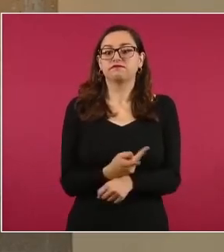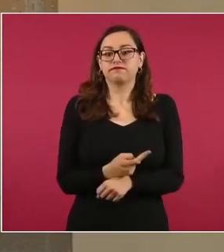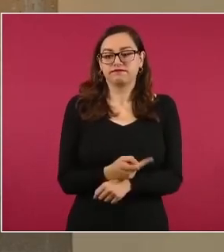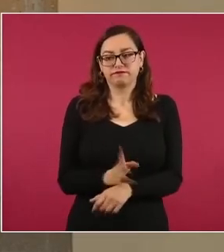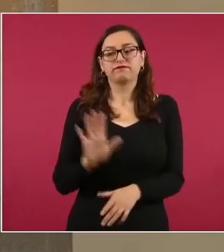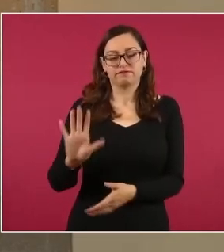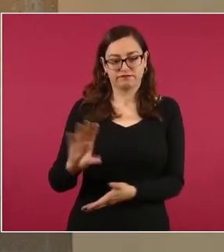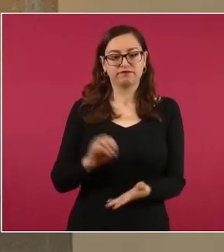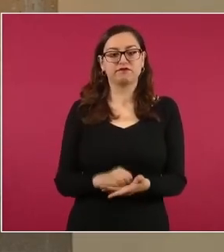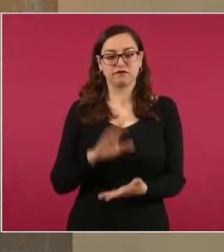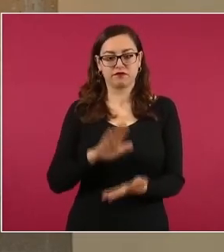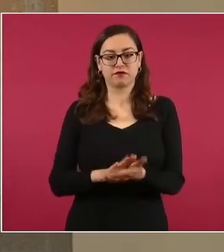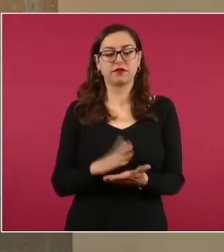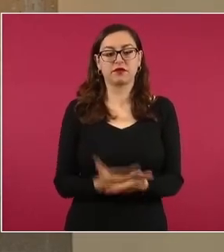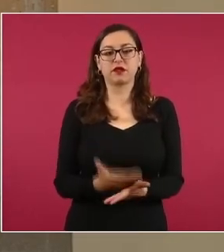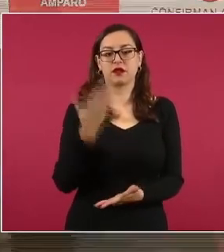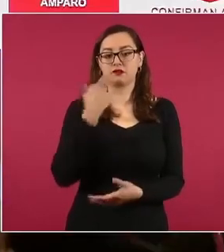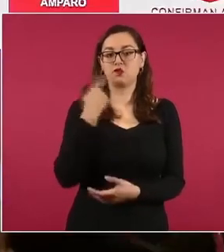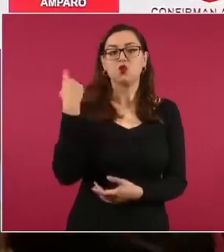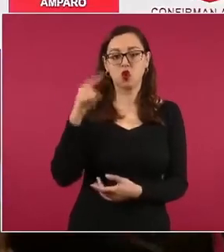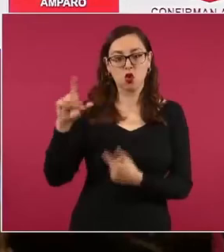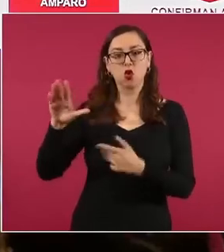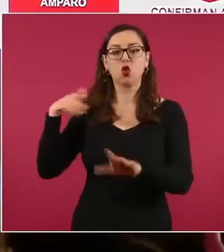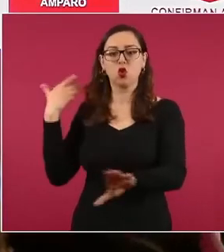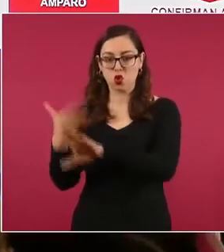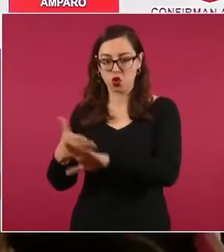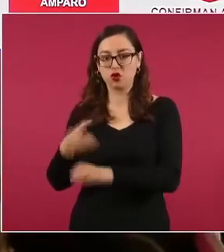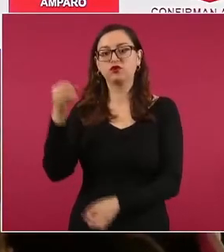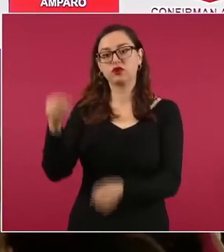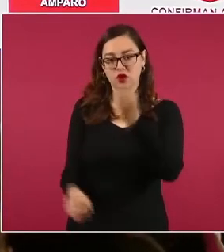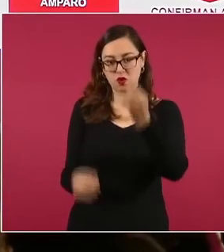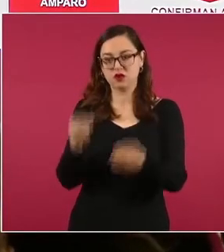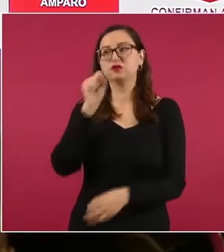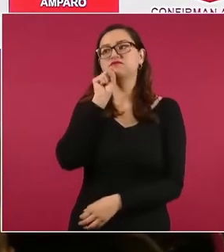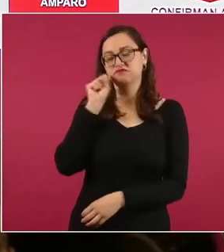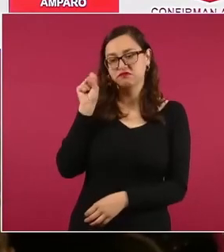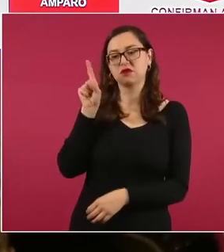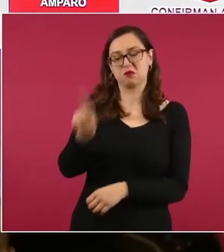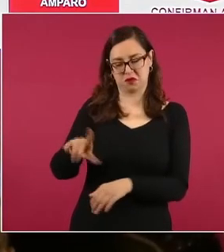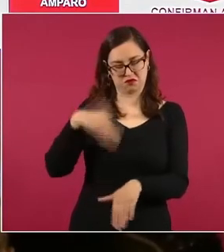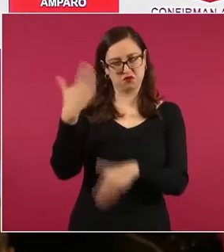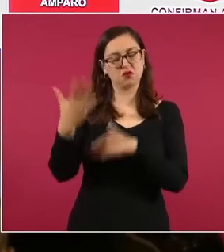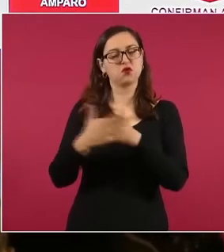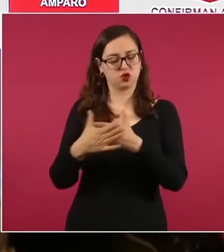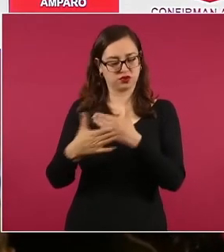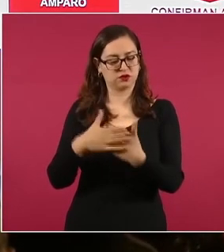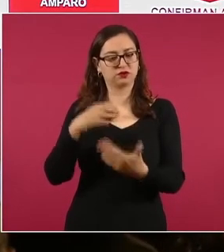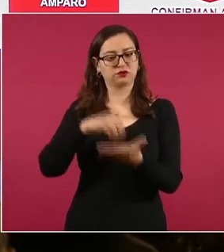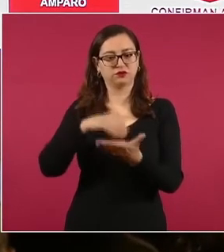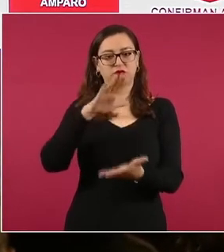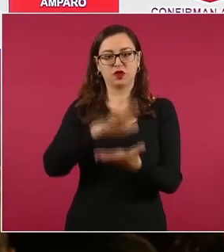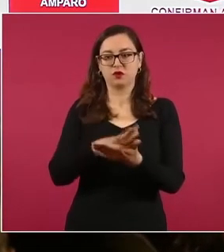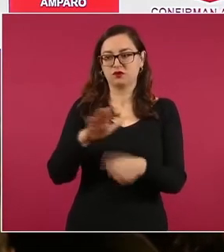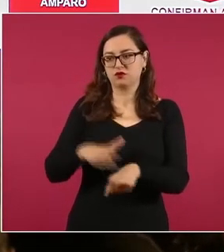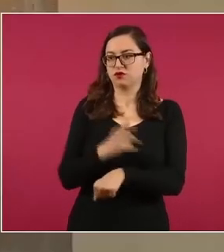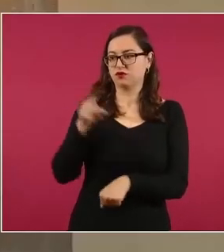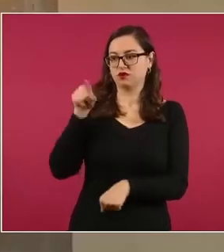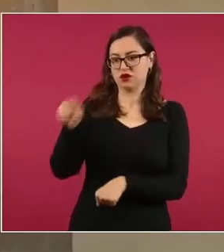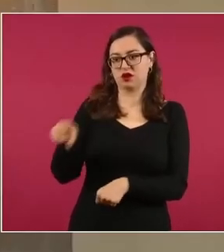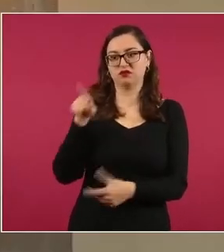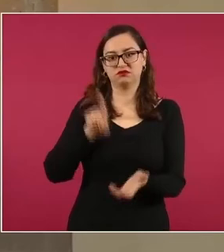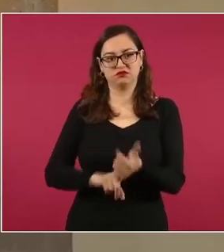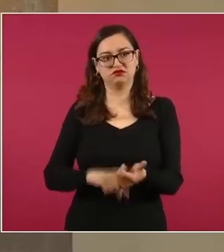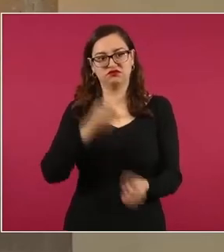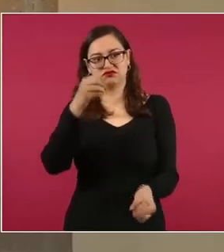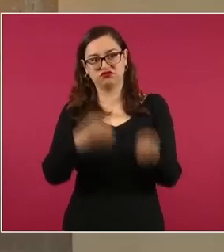también con las denuncias penales correspondientes contra el juez por delitos relacionados contra la administración de la